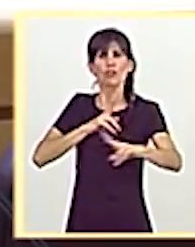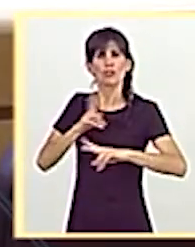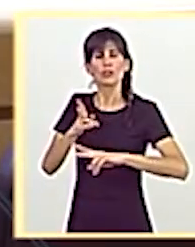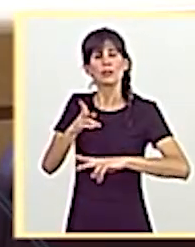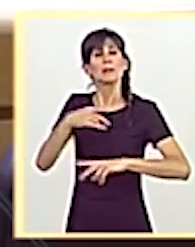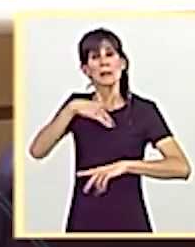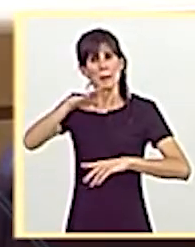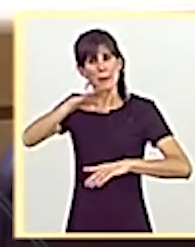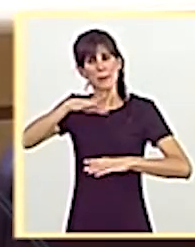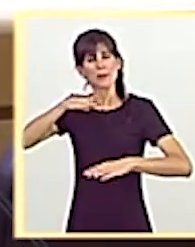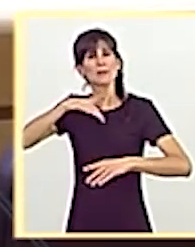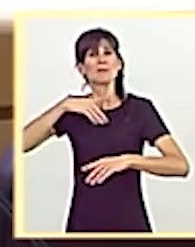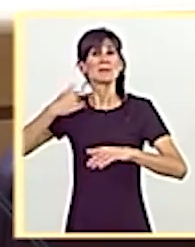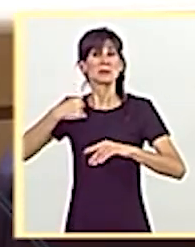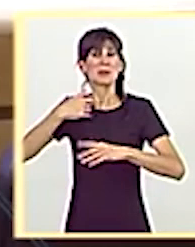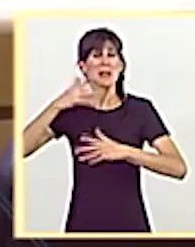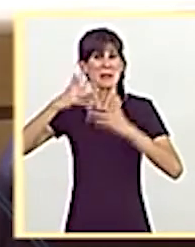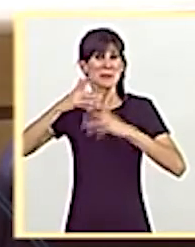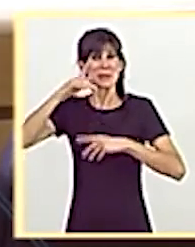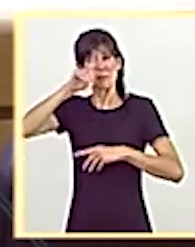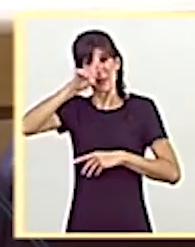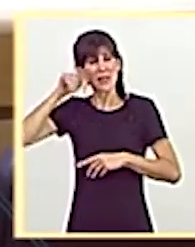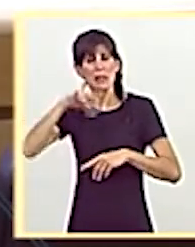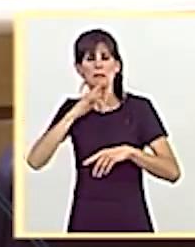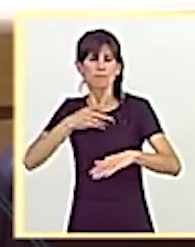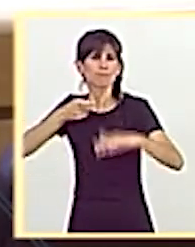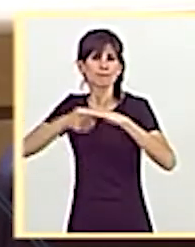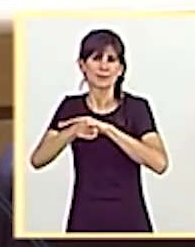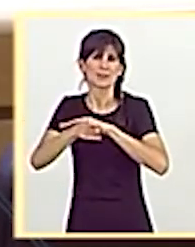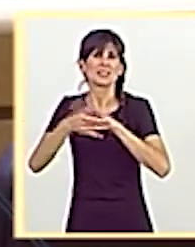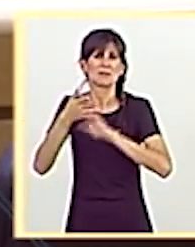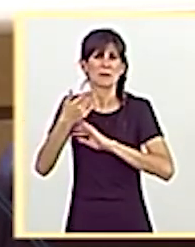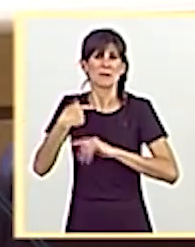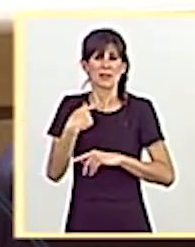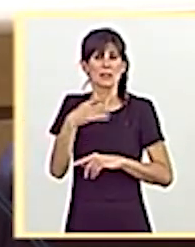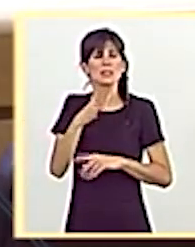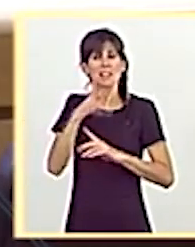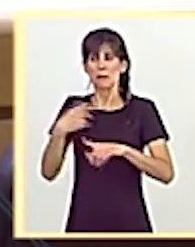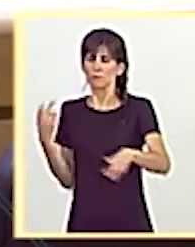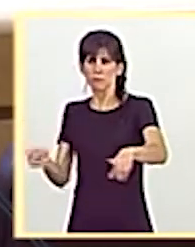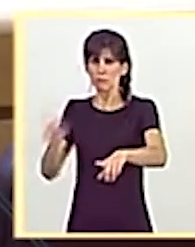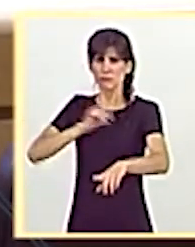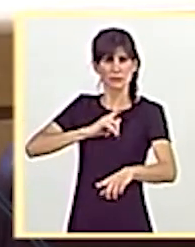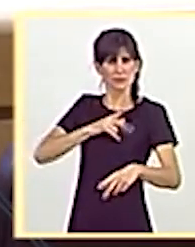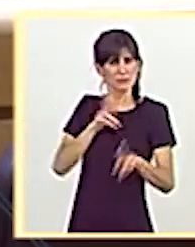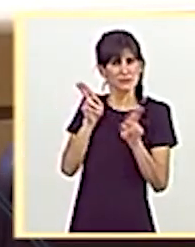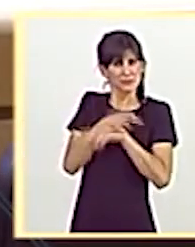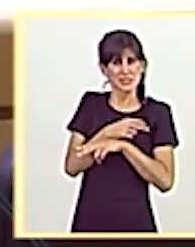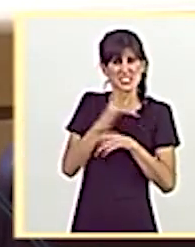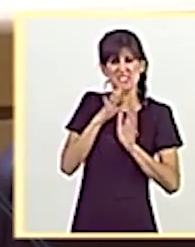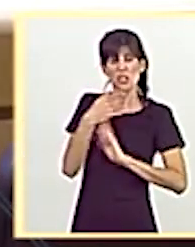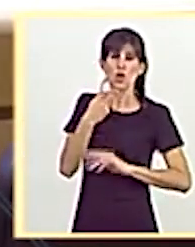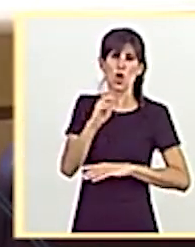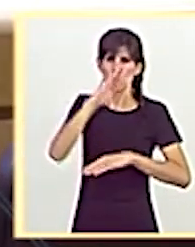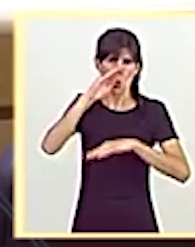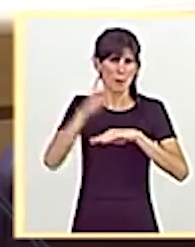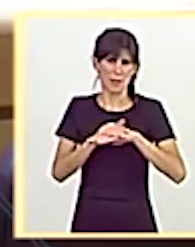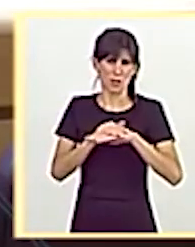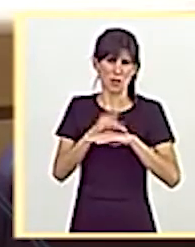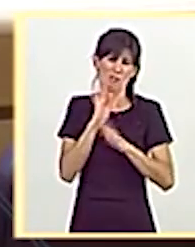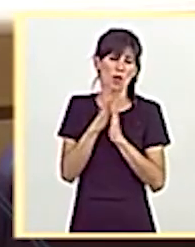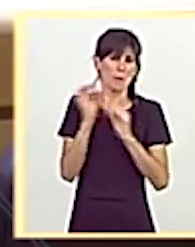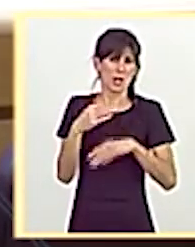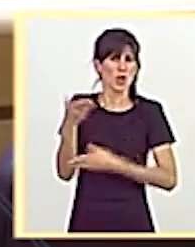un recurso contencioso administrativo contra la resolución unilateral de ADIF y sobre el incumplimiento del convenio de colaboración.